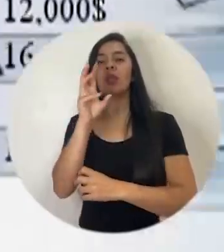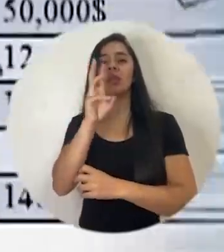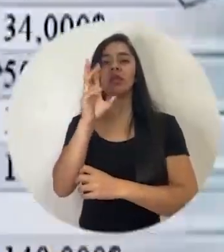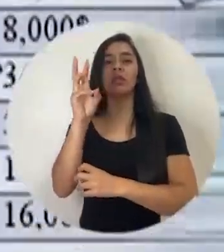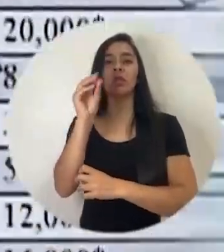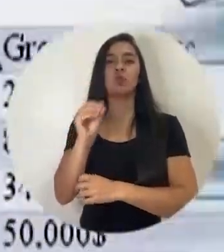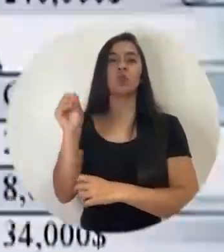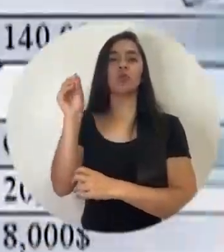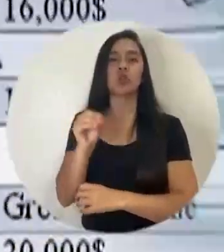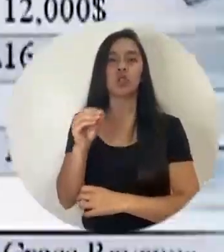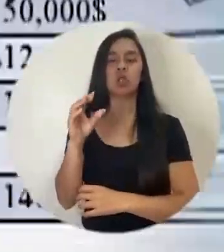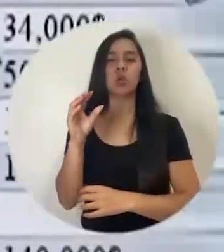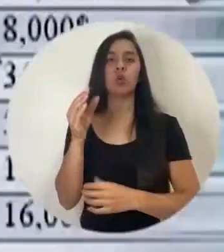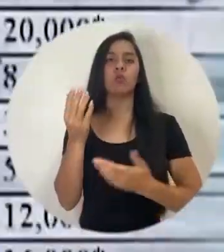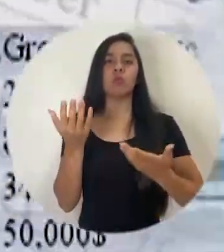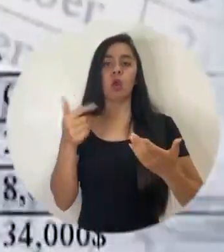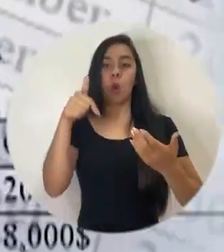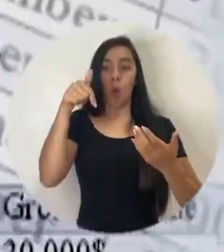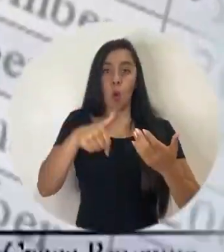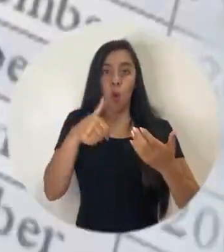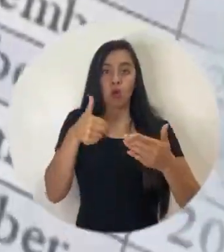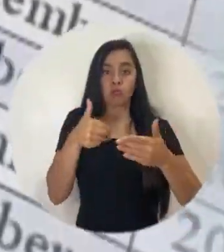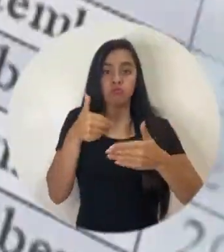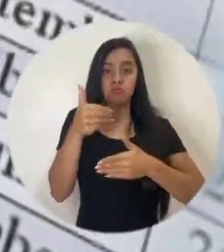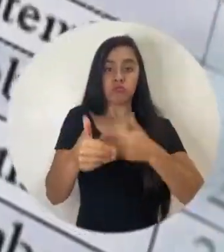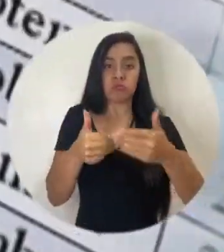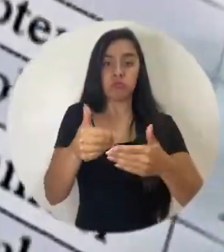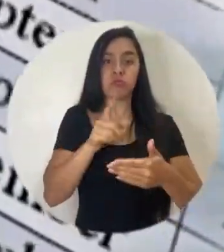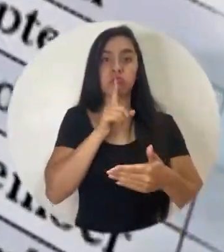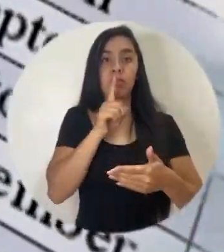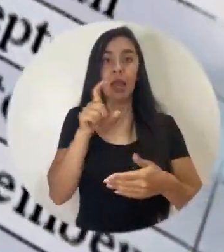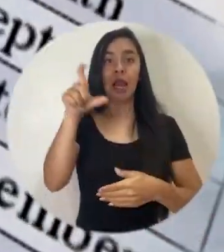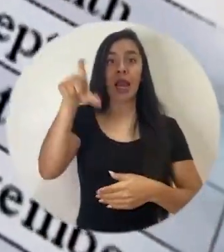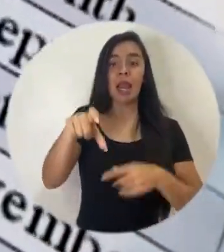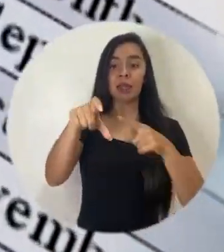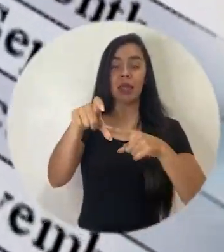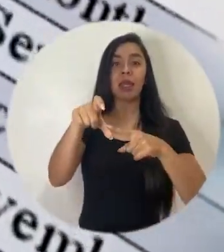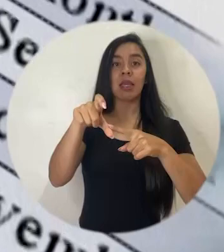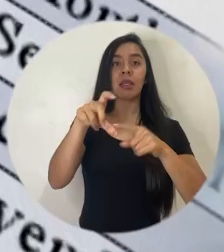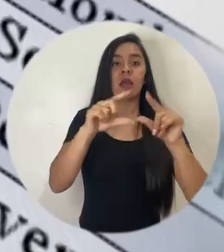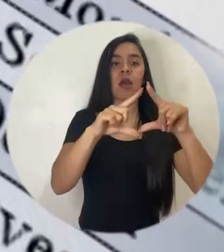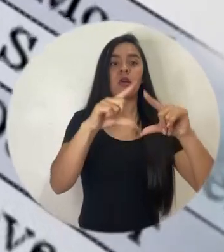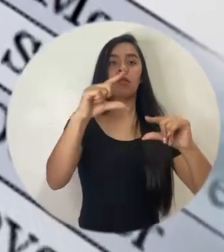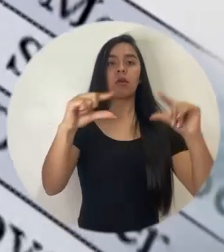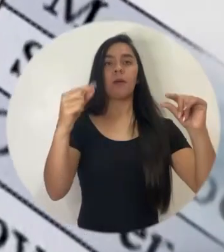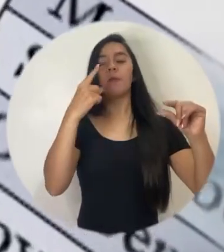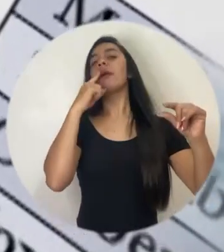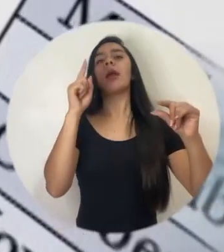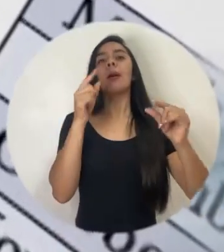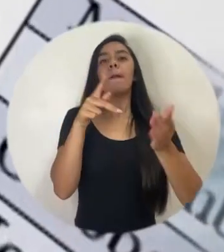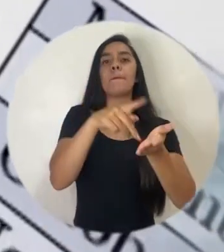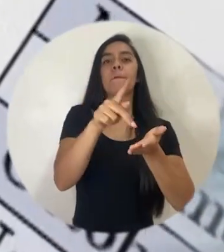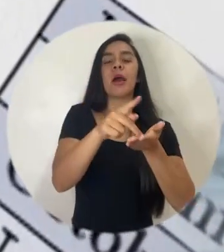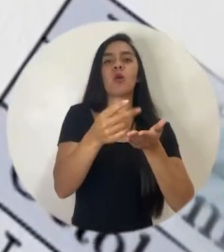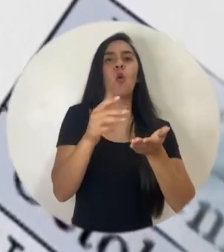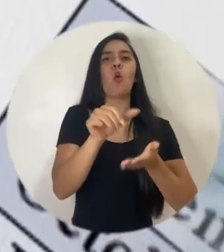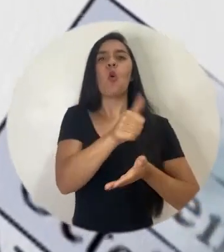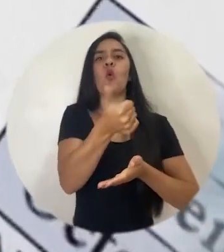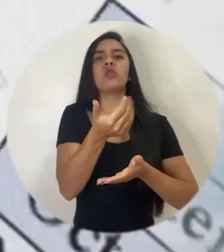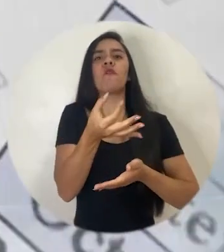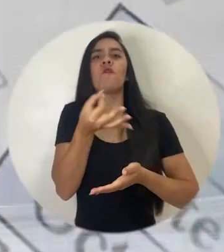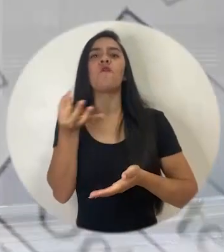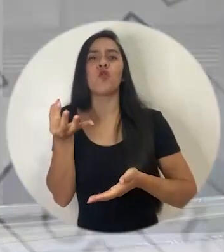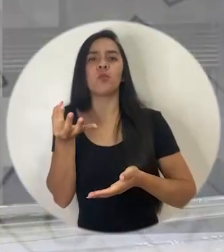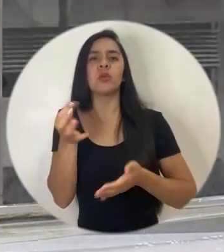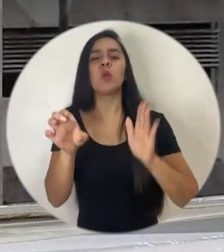80% o al 66% de interés, hoy en día las tarjetas se están discriminando como medio